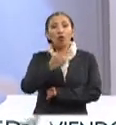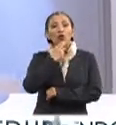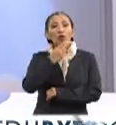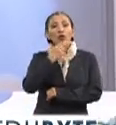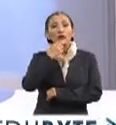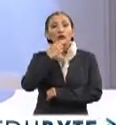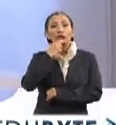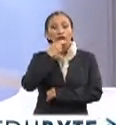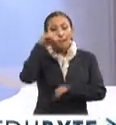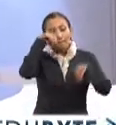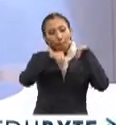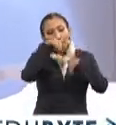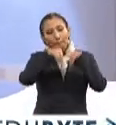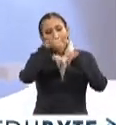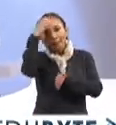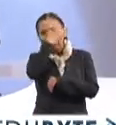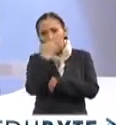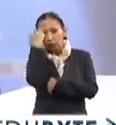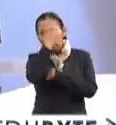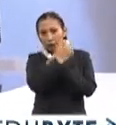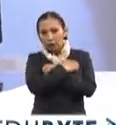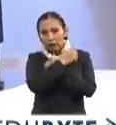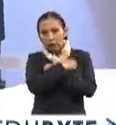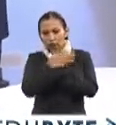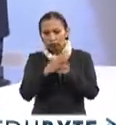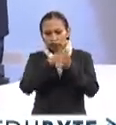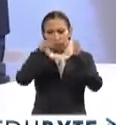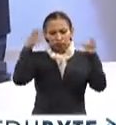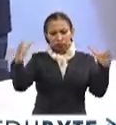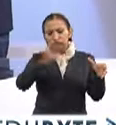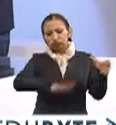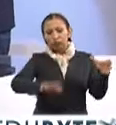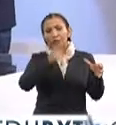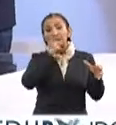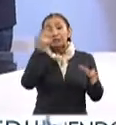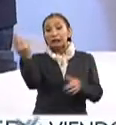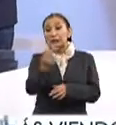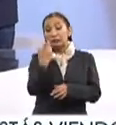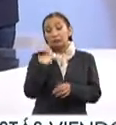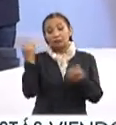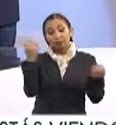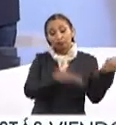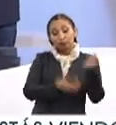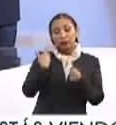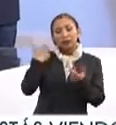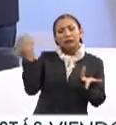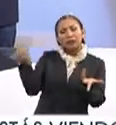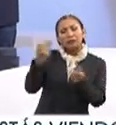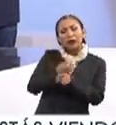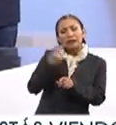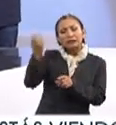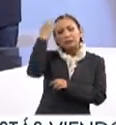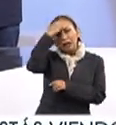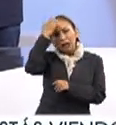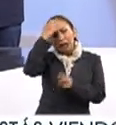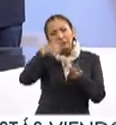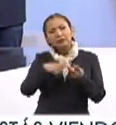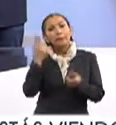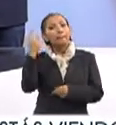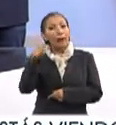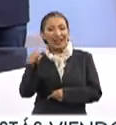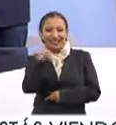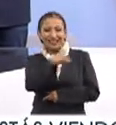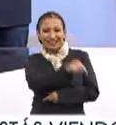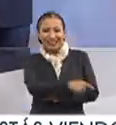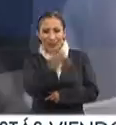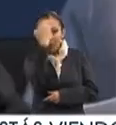de Acomodaciones en Evaluación Educativa a Gran Escala. Ahí destacó que es necesario compartir entre naciones las experiencias para que